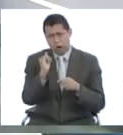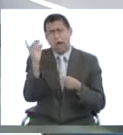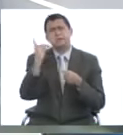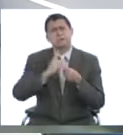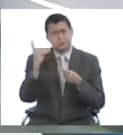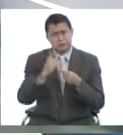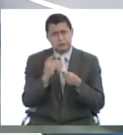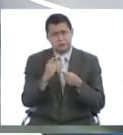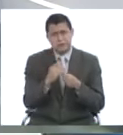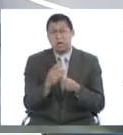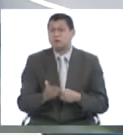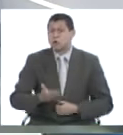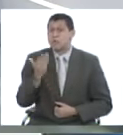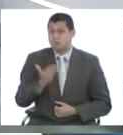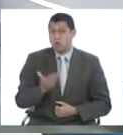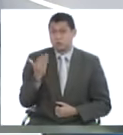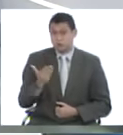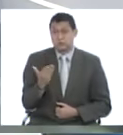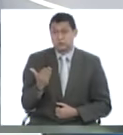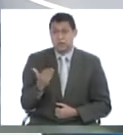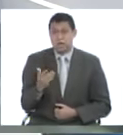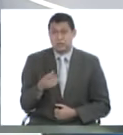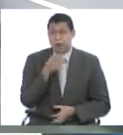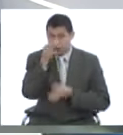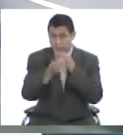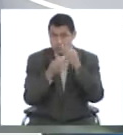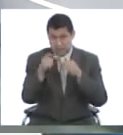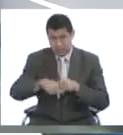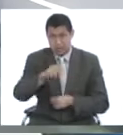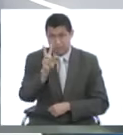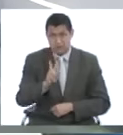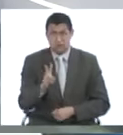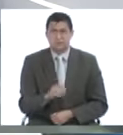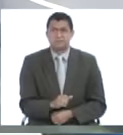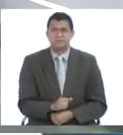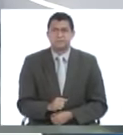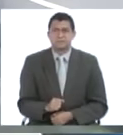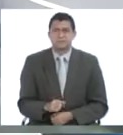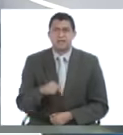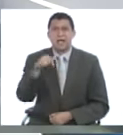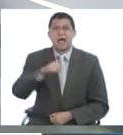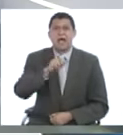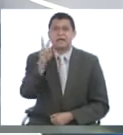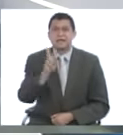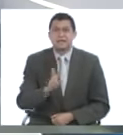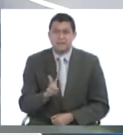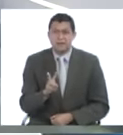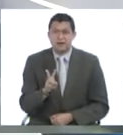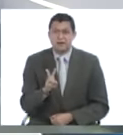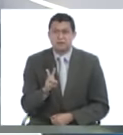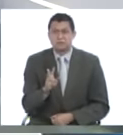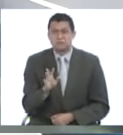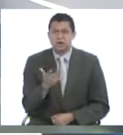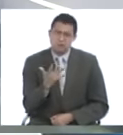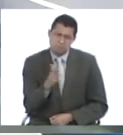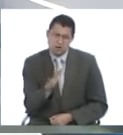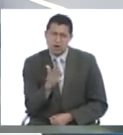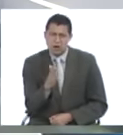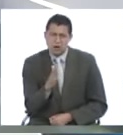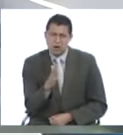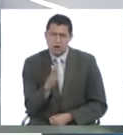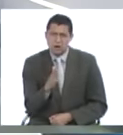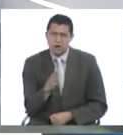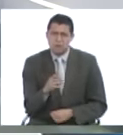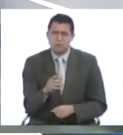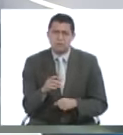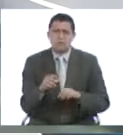que puede ser significativa o importante para poder hablar del caso Venezuela, doctora. Sí, fíjate, en Venezuela la prevalencia ponderada de diabetes es de